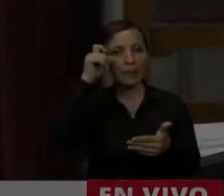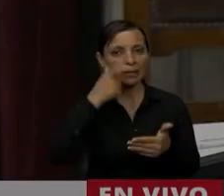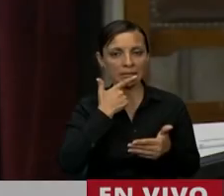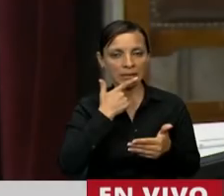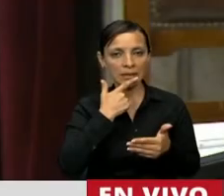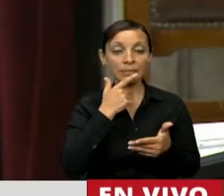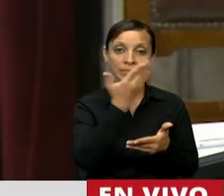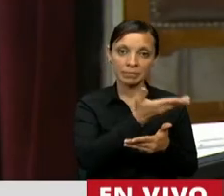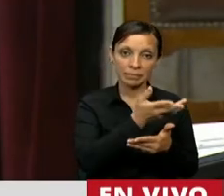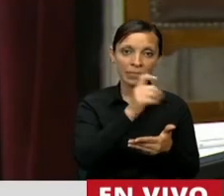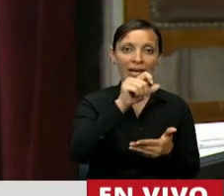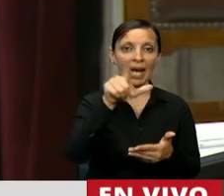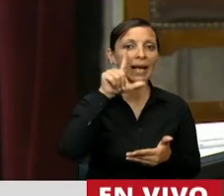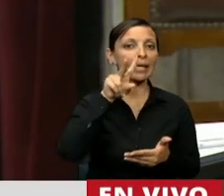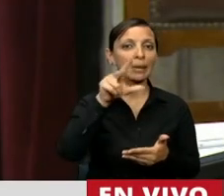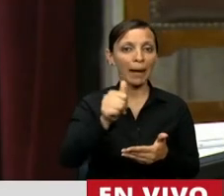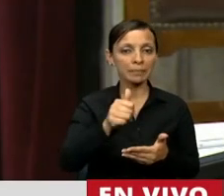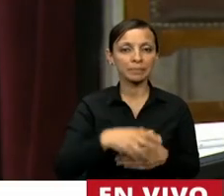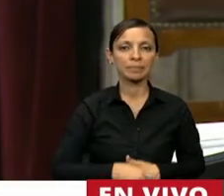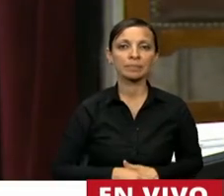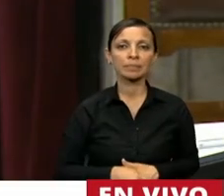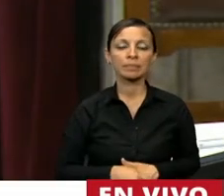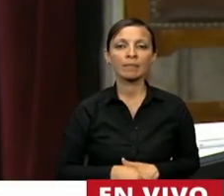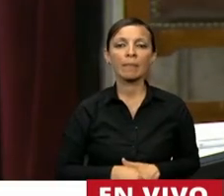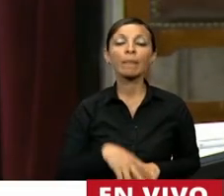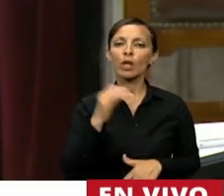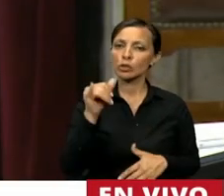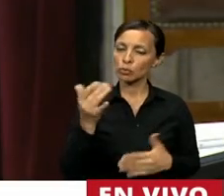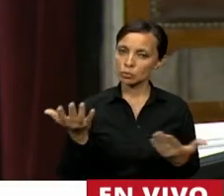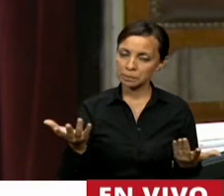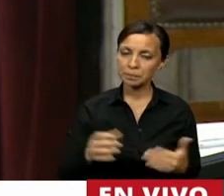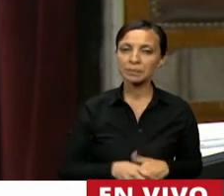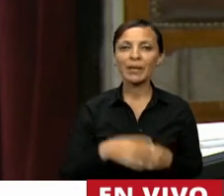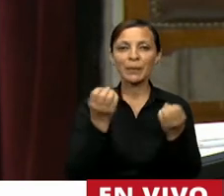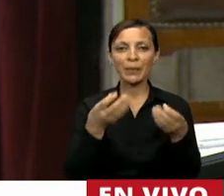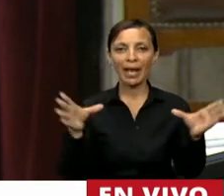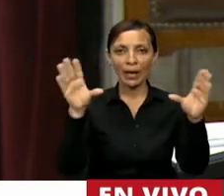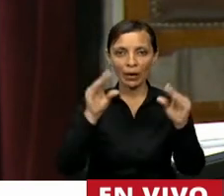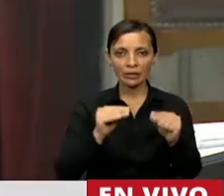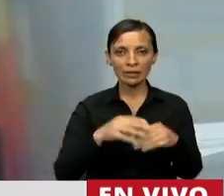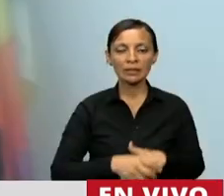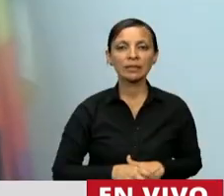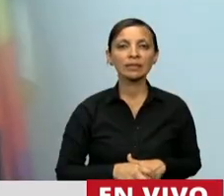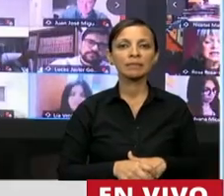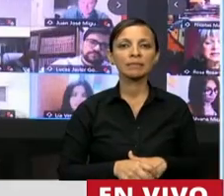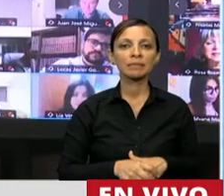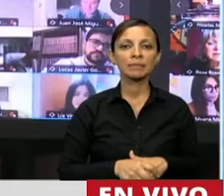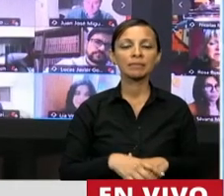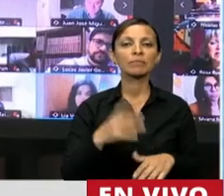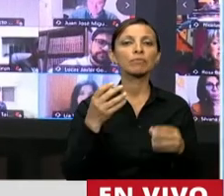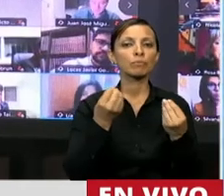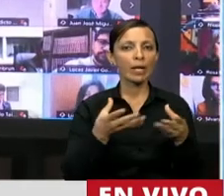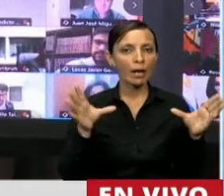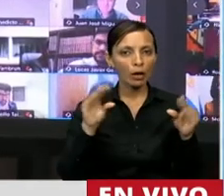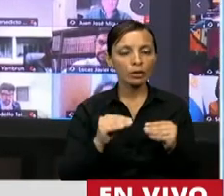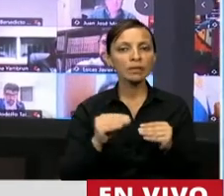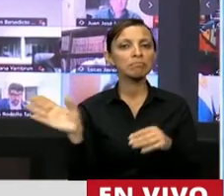Diputada Caliba, tiene la palabra. Sí, señor presidente, buenas noches, muchas gracias. Buenas noches a